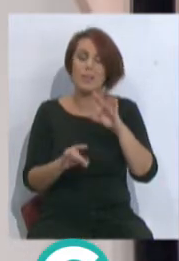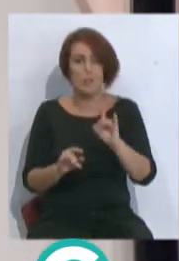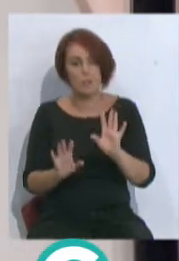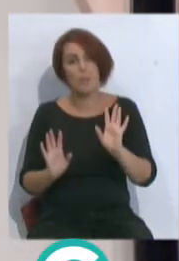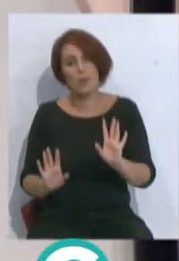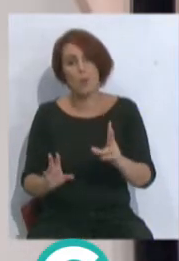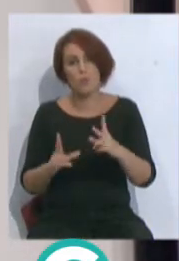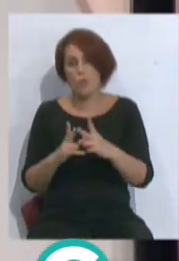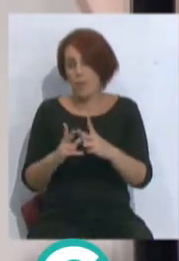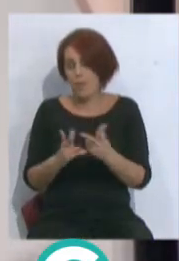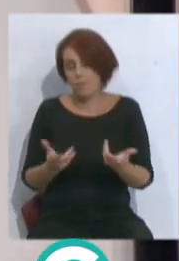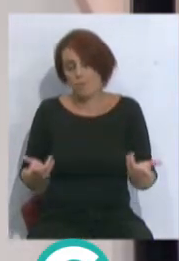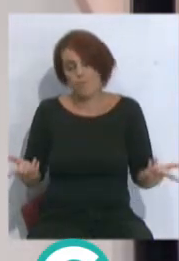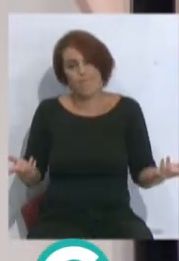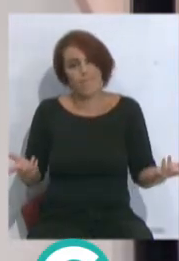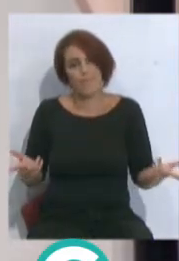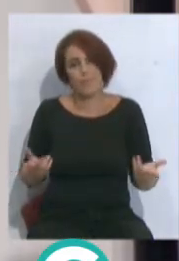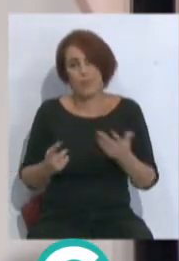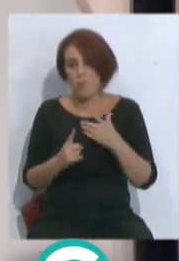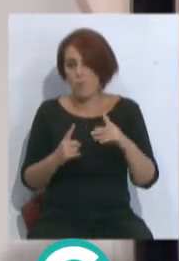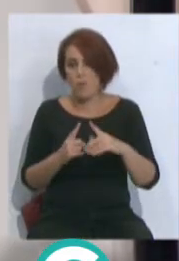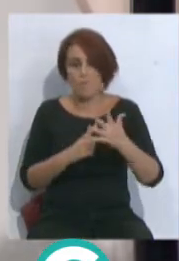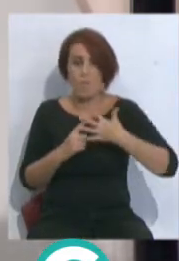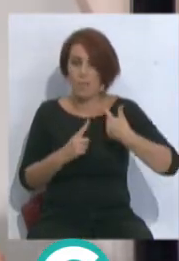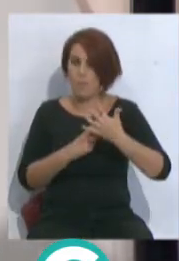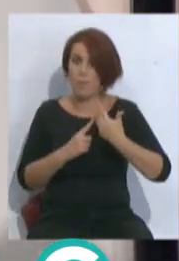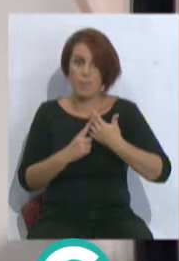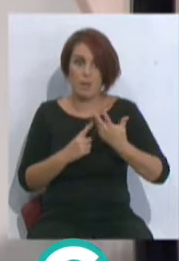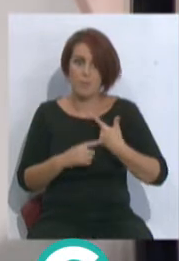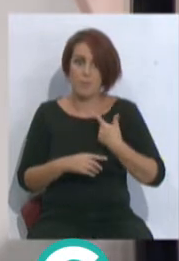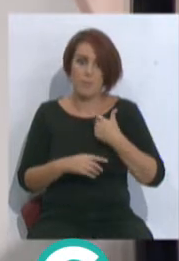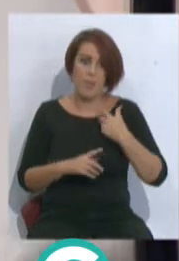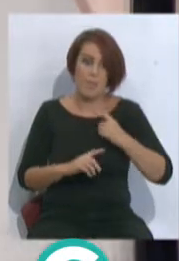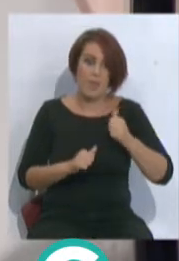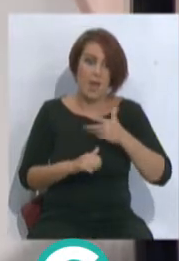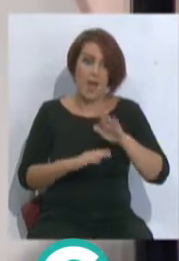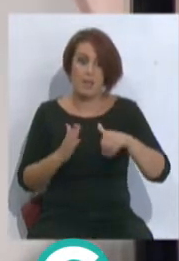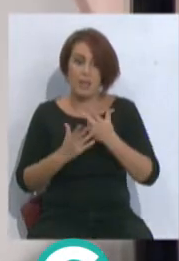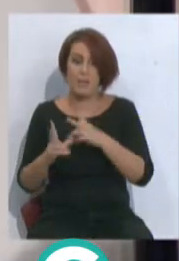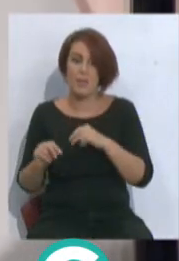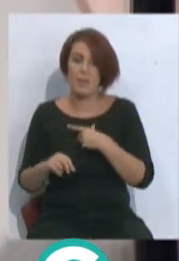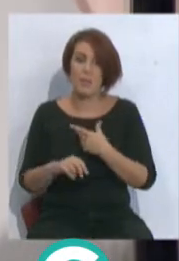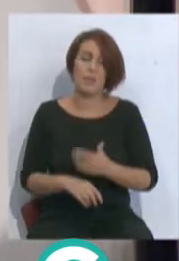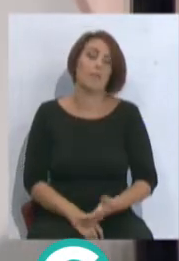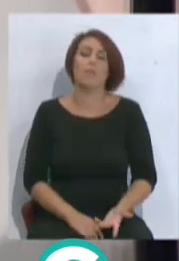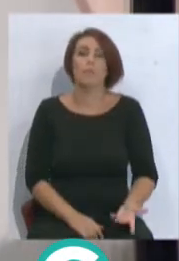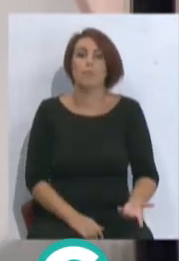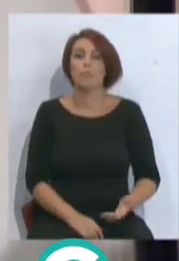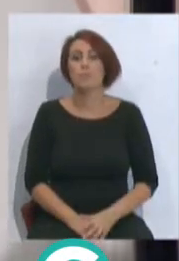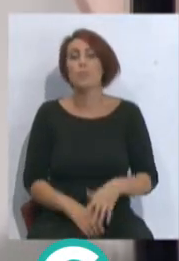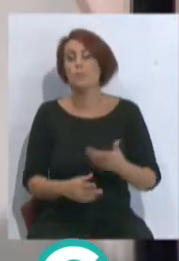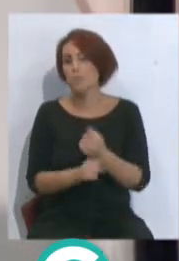pero es la Real juega como, vamos, que es que te avasalla desde el primer minuto uno hasta que se van. En el vestuario todavía están andando por culo.